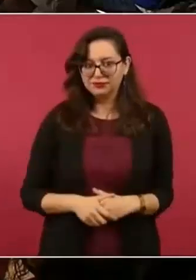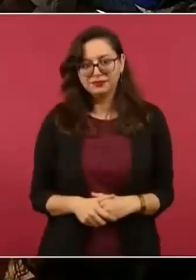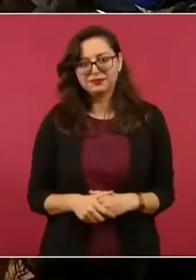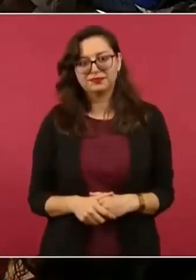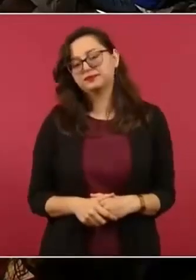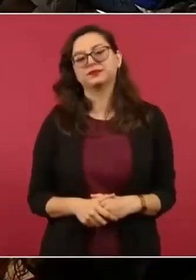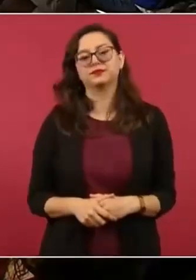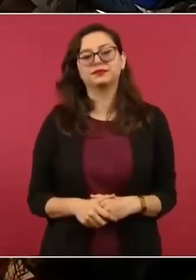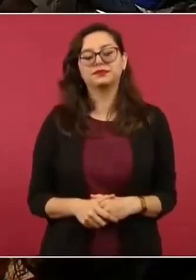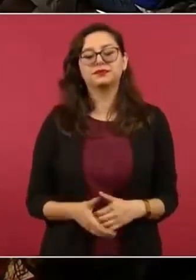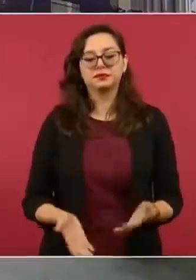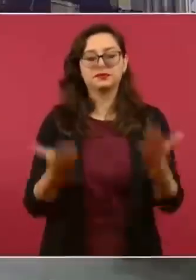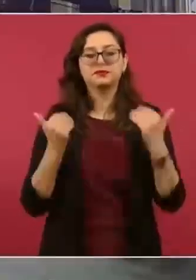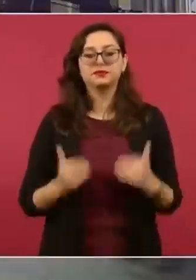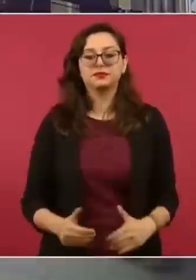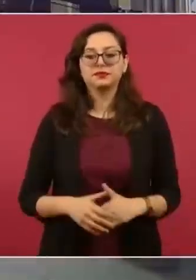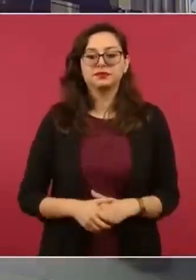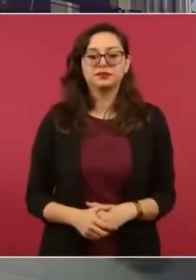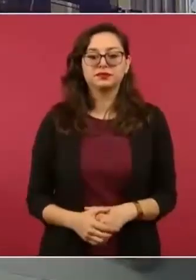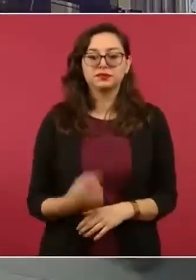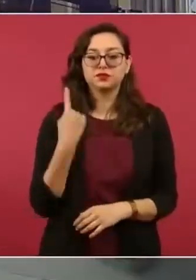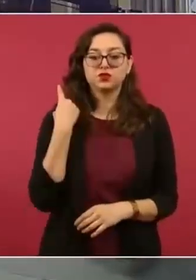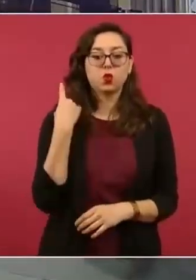vámonos una más se